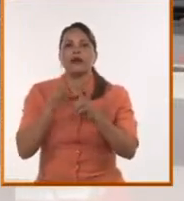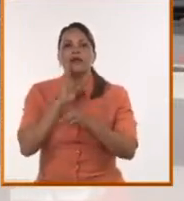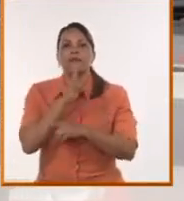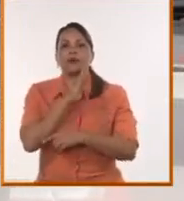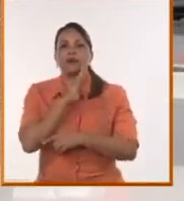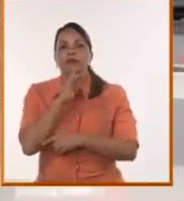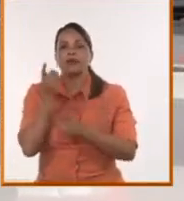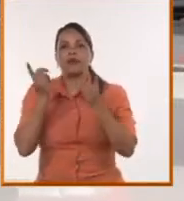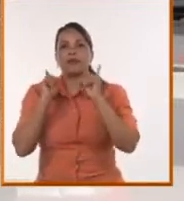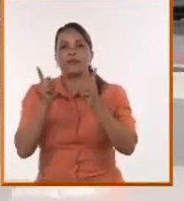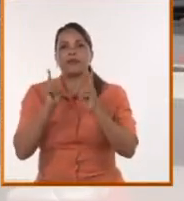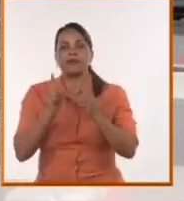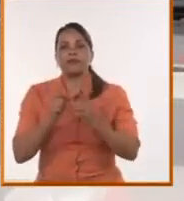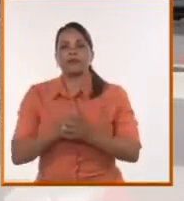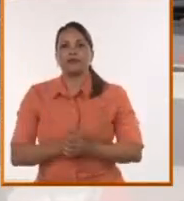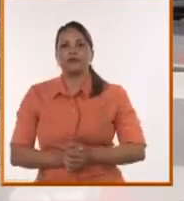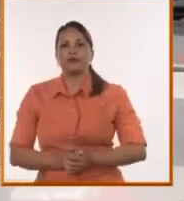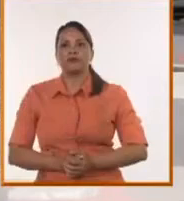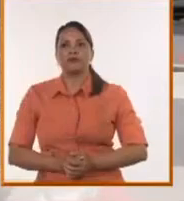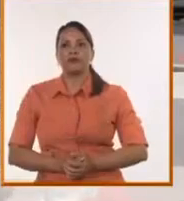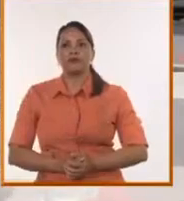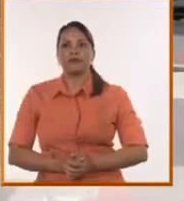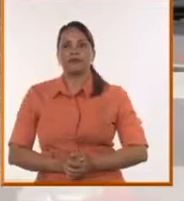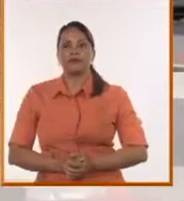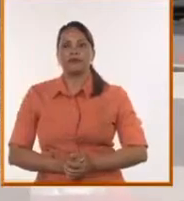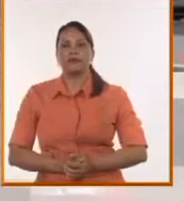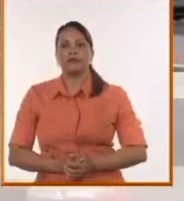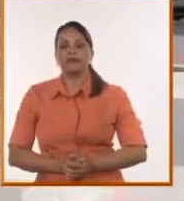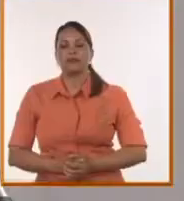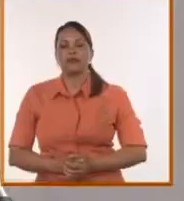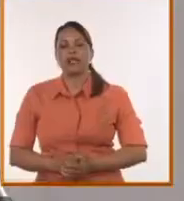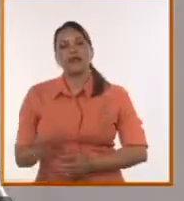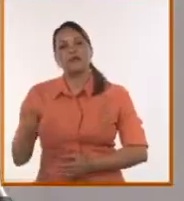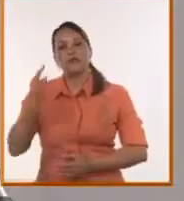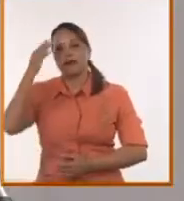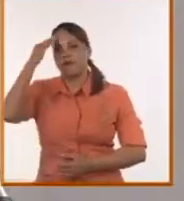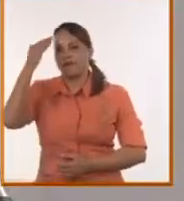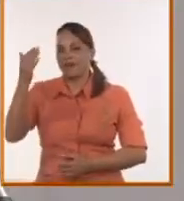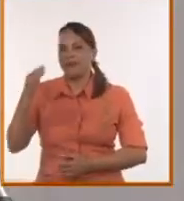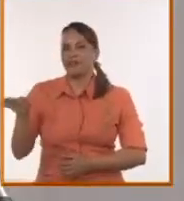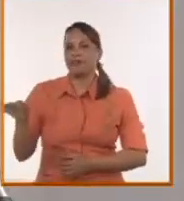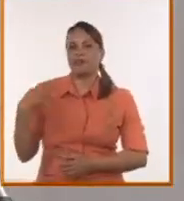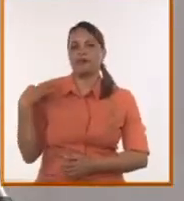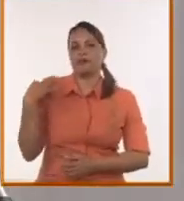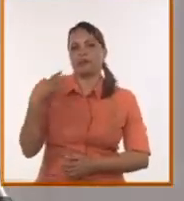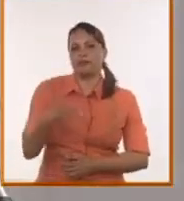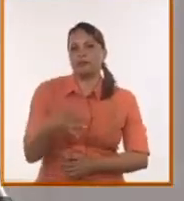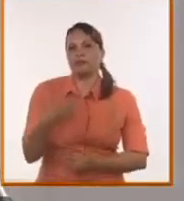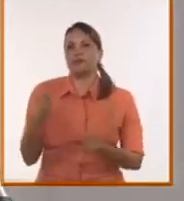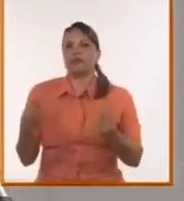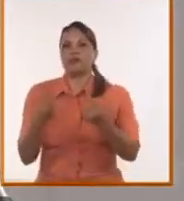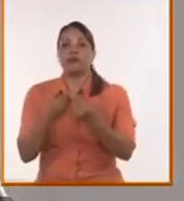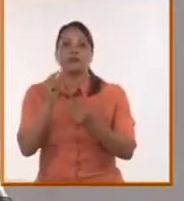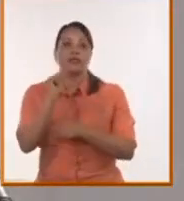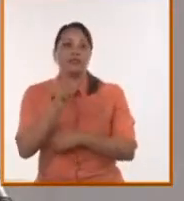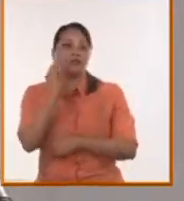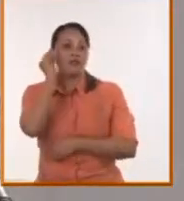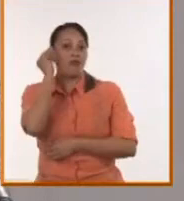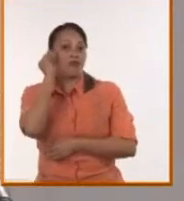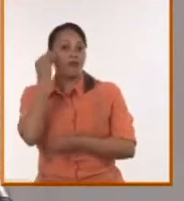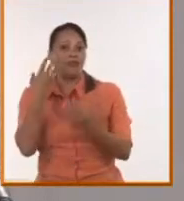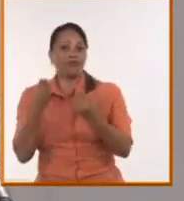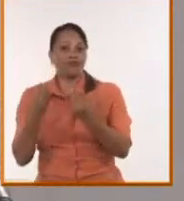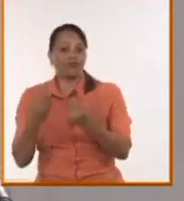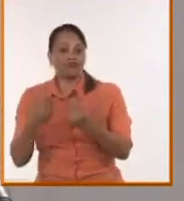dentro de la comunicación? Bueno, lo primero, agradecerte la invitación y también acompañado con tanto nivel, y he aprendido muchísimo